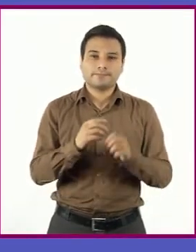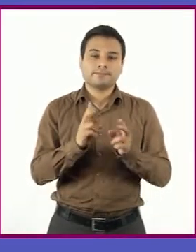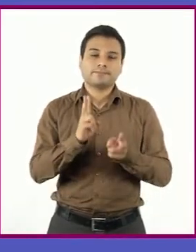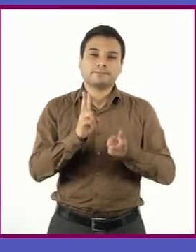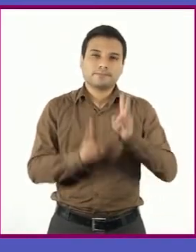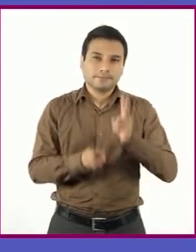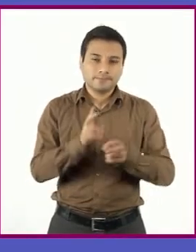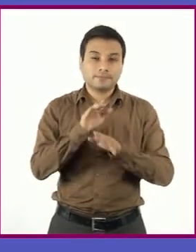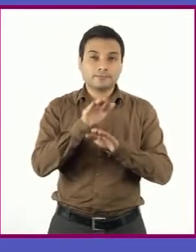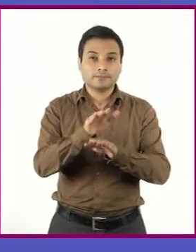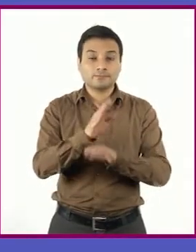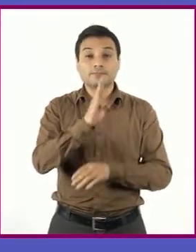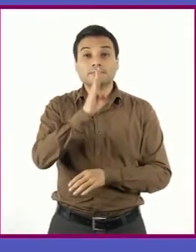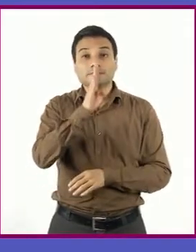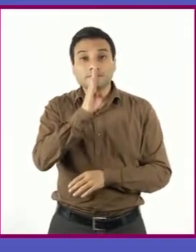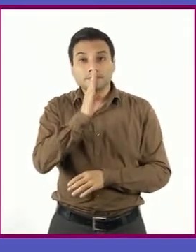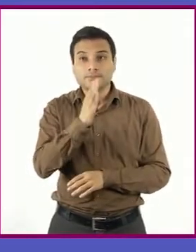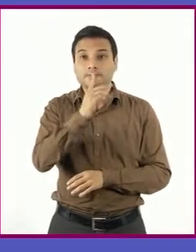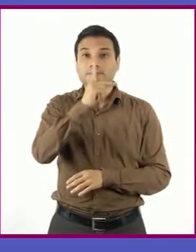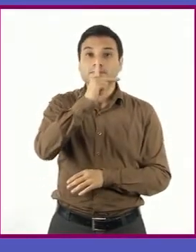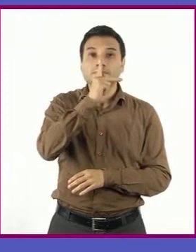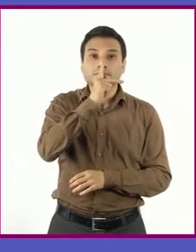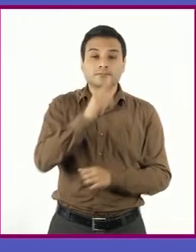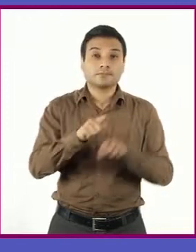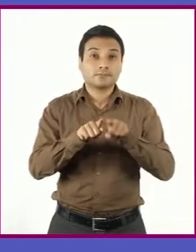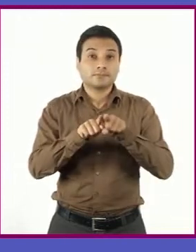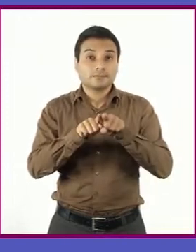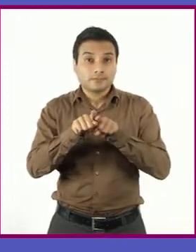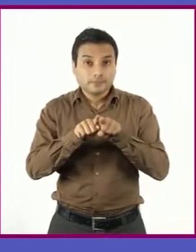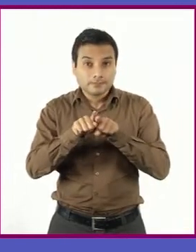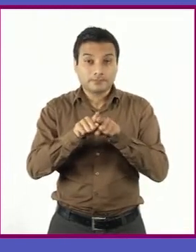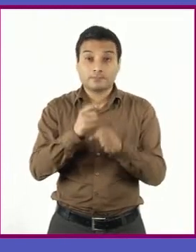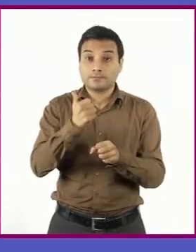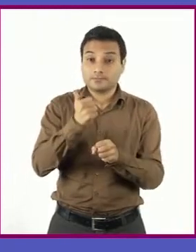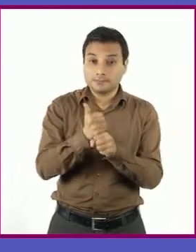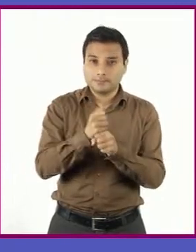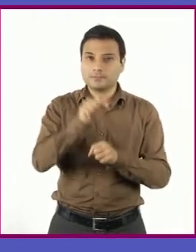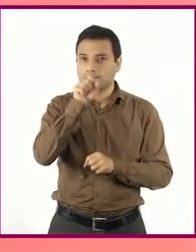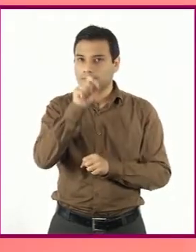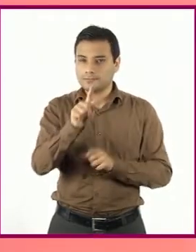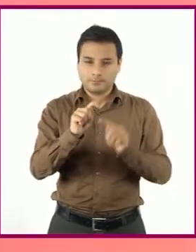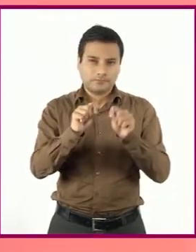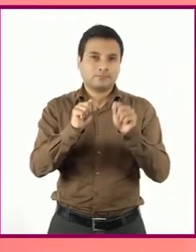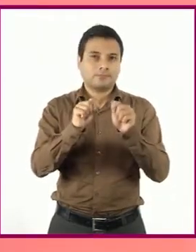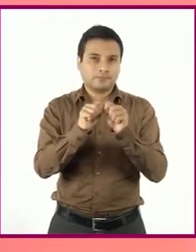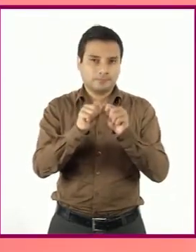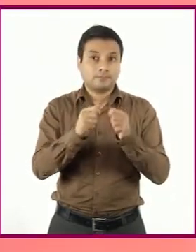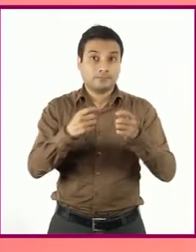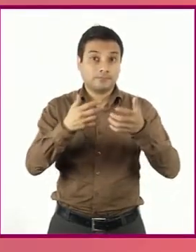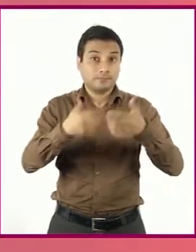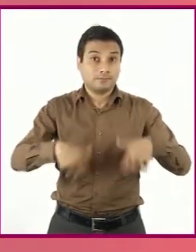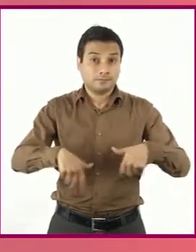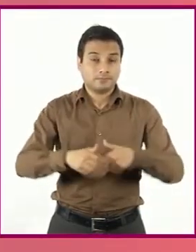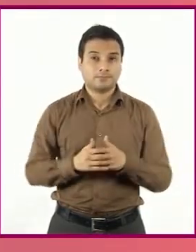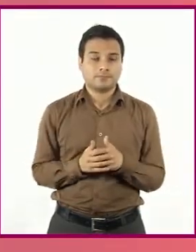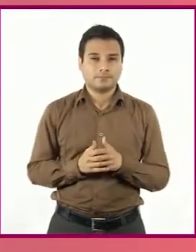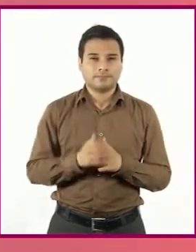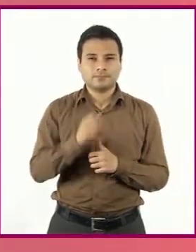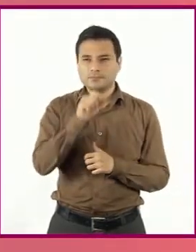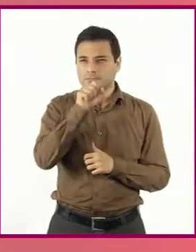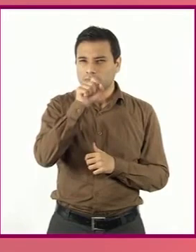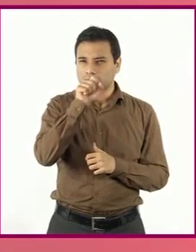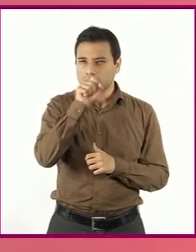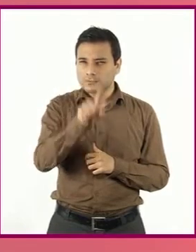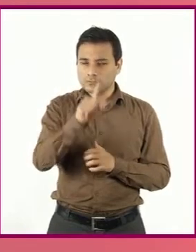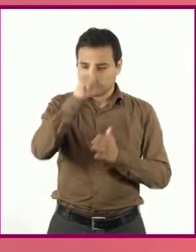su padre, sus hermanos y abuelos, menciona a sus tíos e incluso a sus cuñados. Además, profesora, me parece